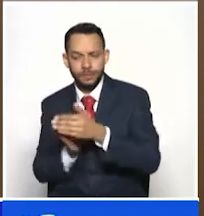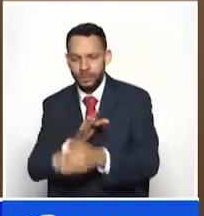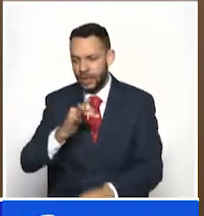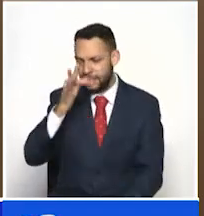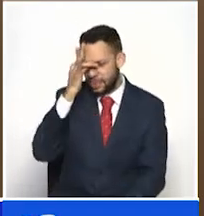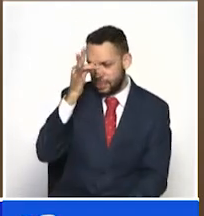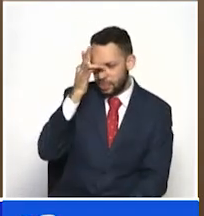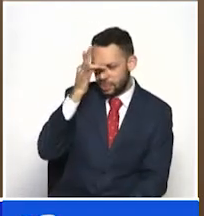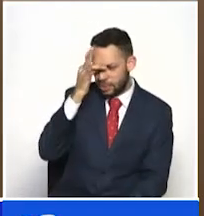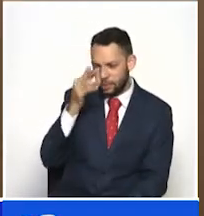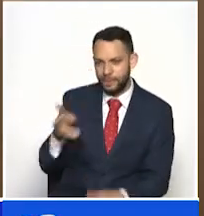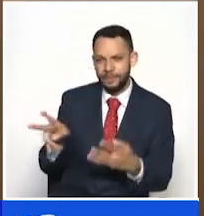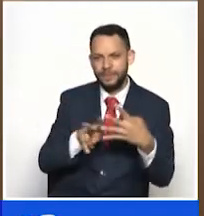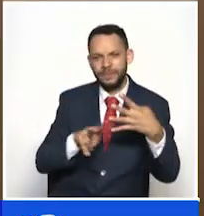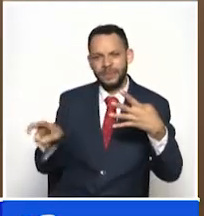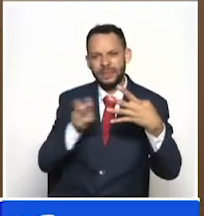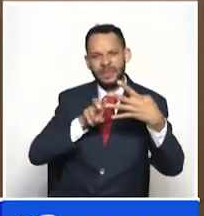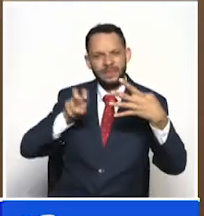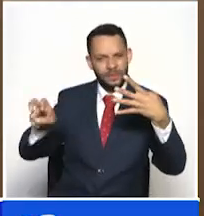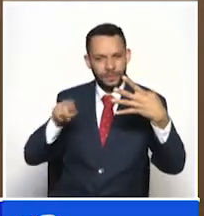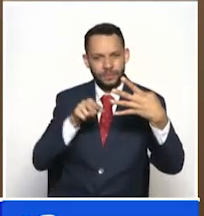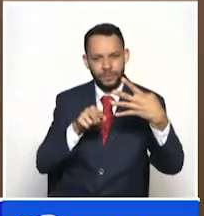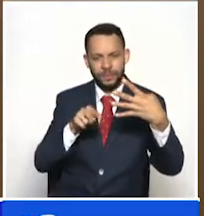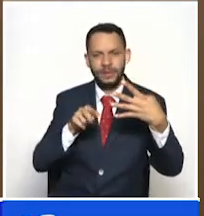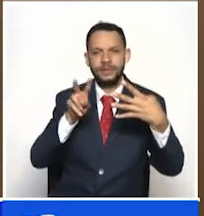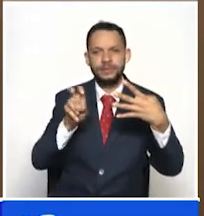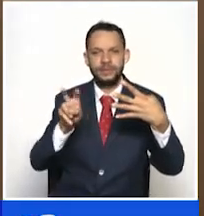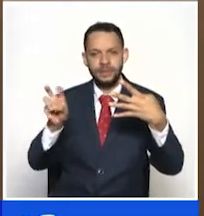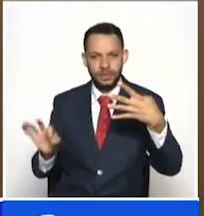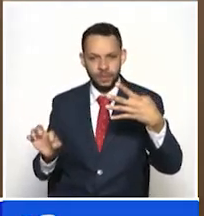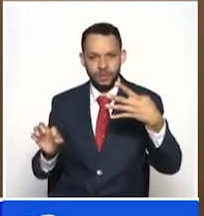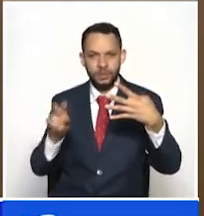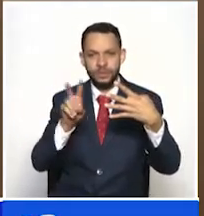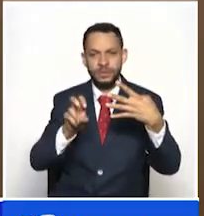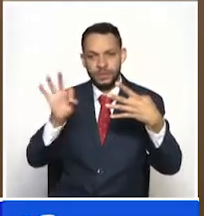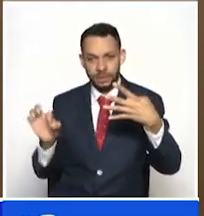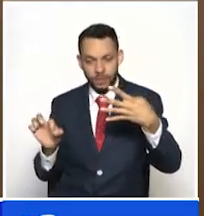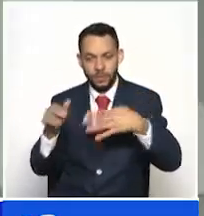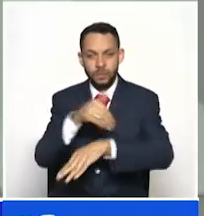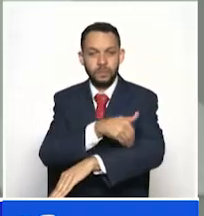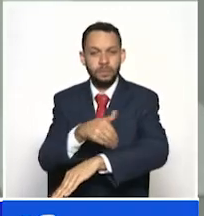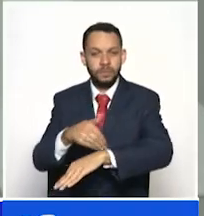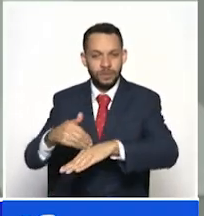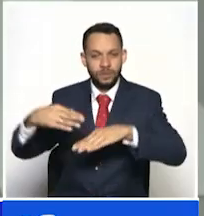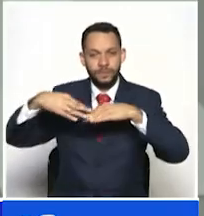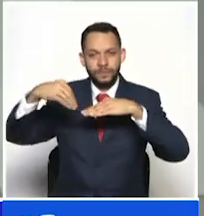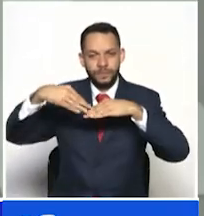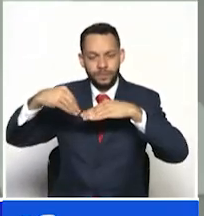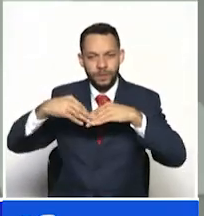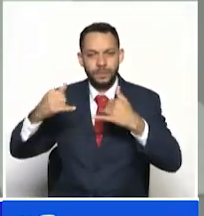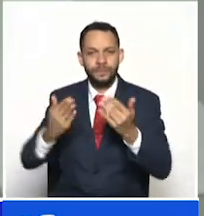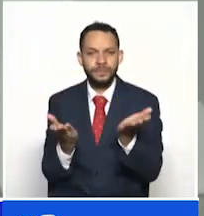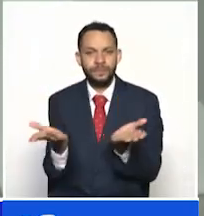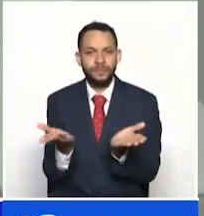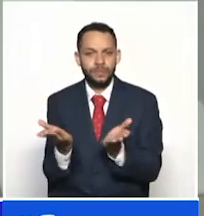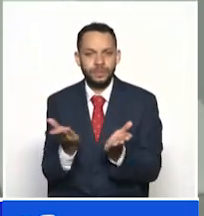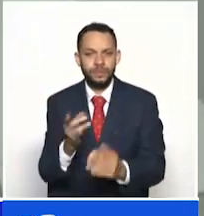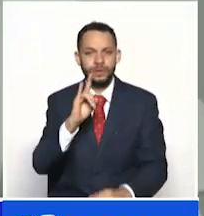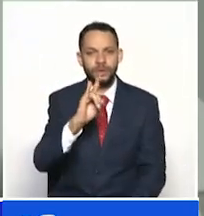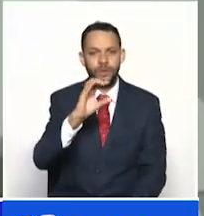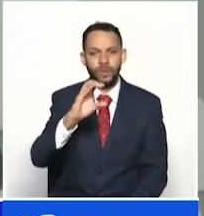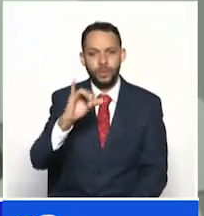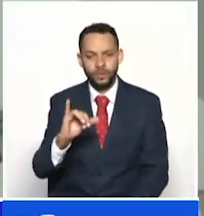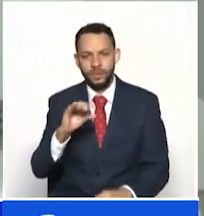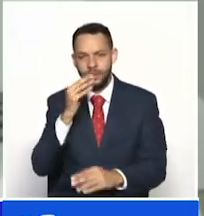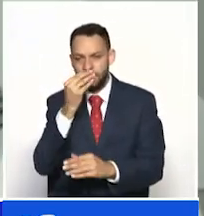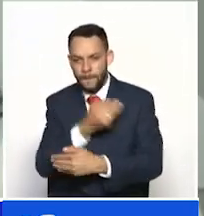cuarto nivel que implica una inversión de alrededor de 78 millones de dólares. Hablamos de la inclusión de servicios como UCI para neonatales,